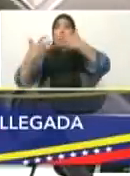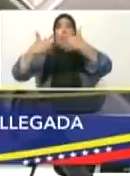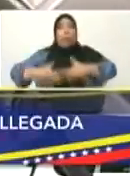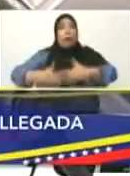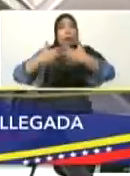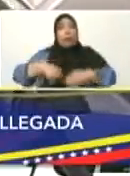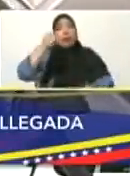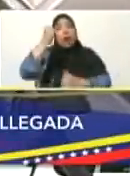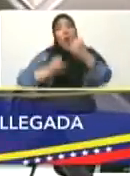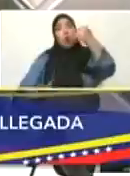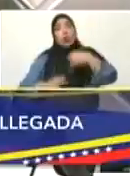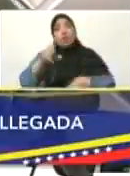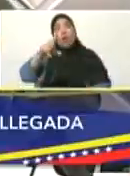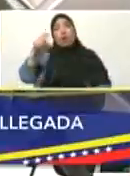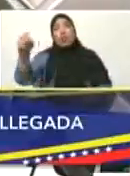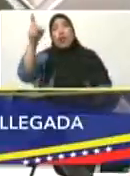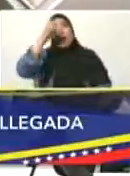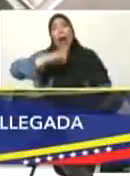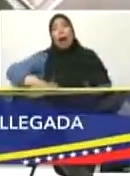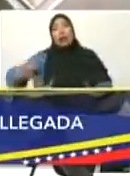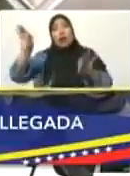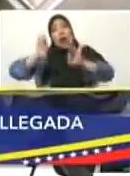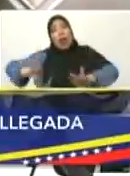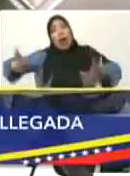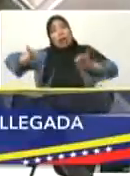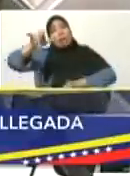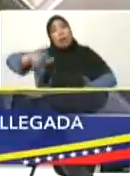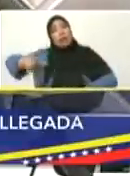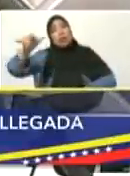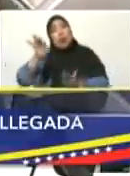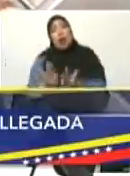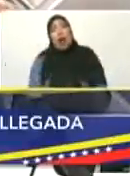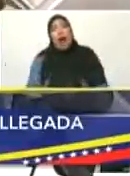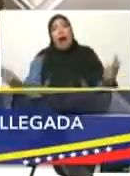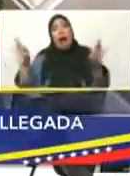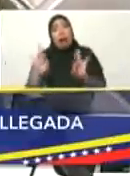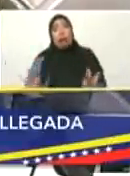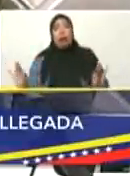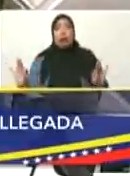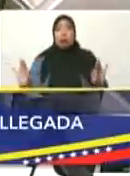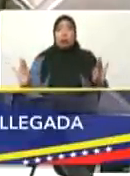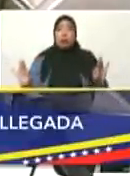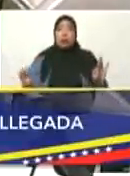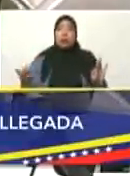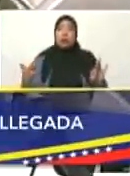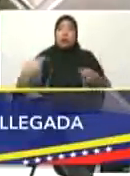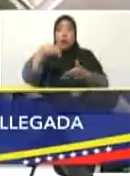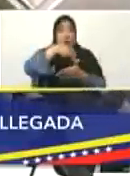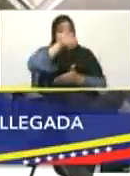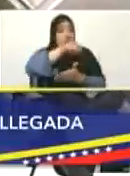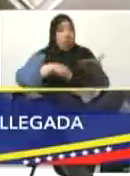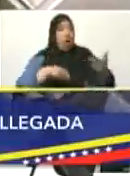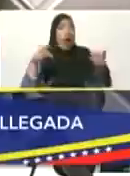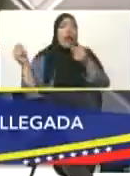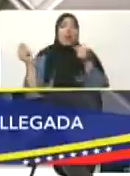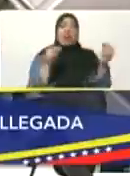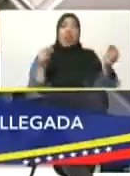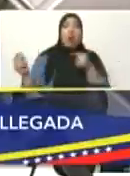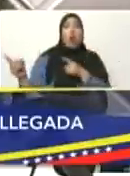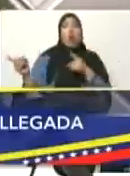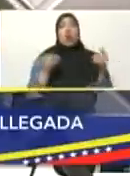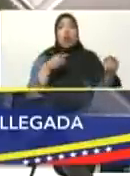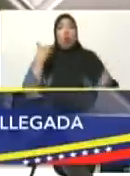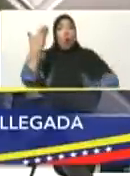100 años. Y nadie hace nada, puras declaraciones, pura firma, puro discurso, puro